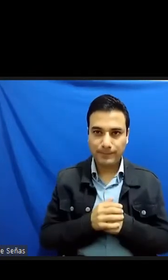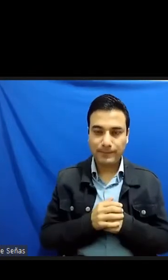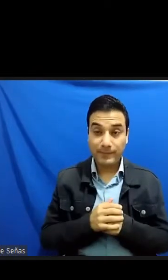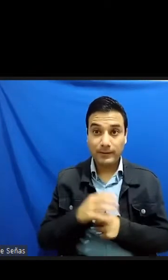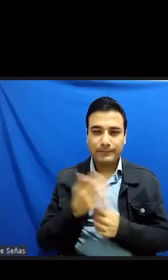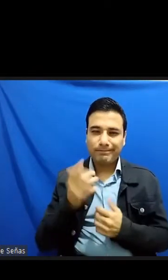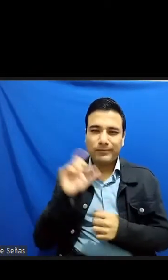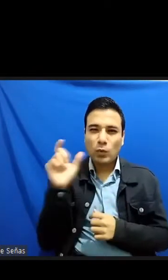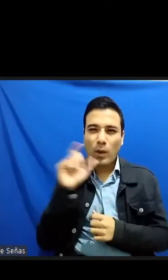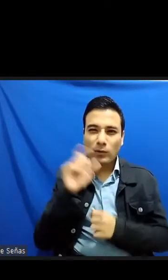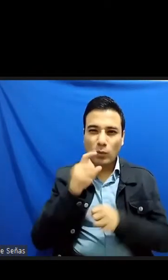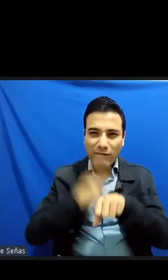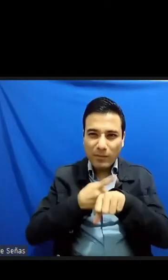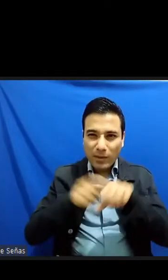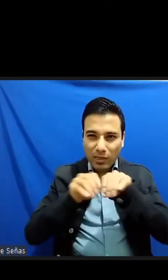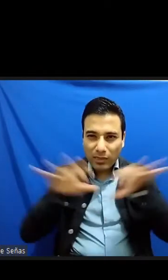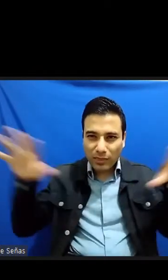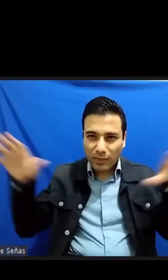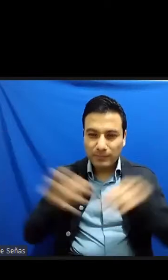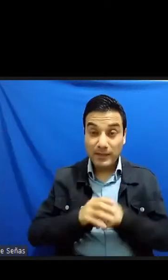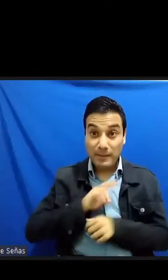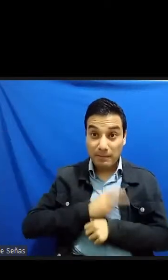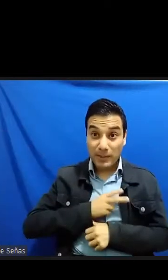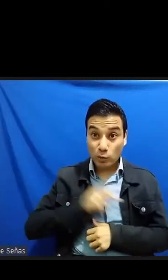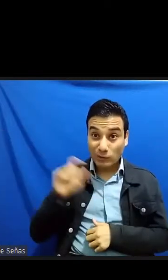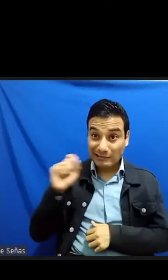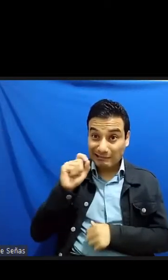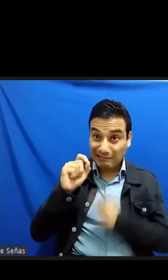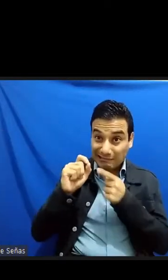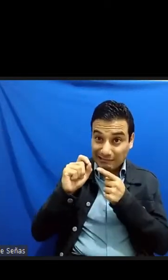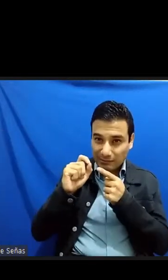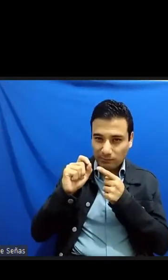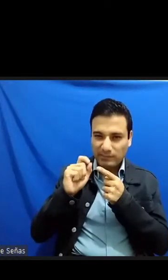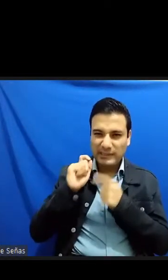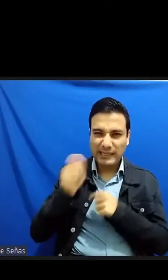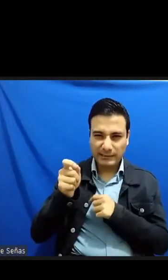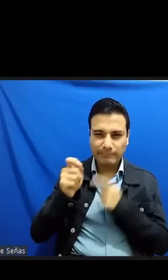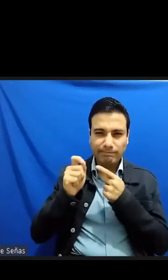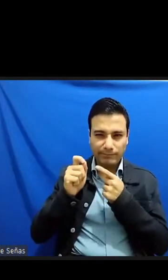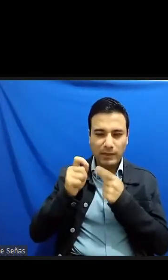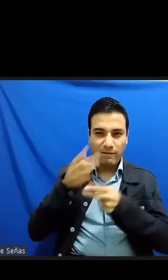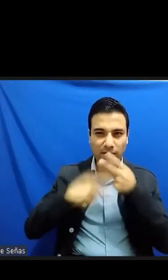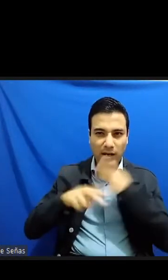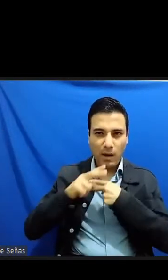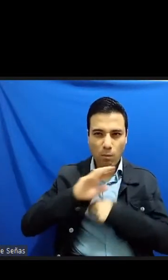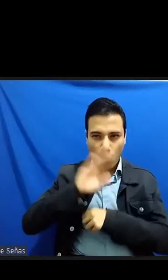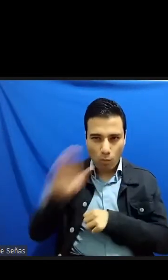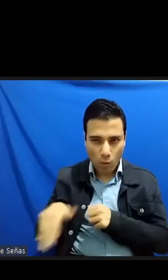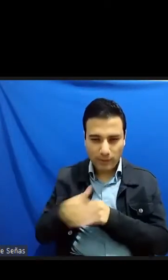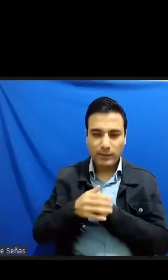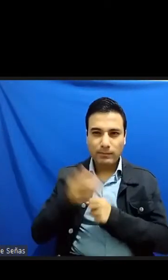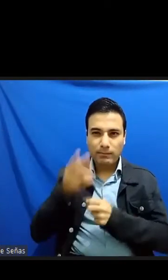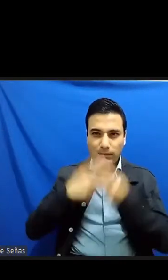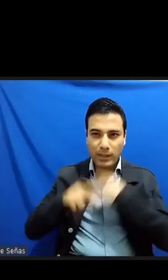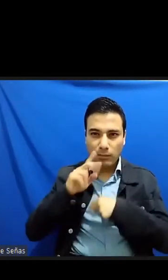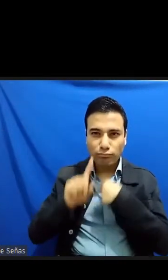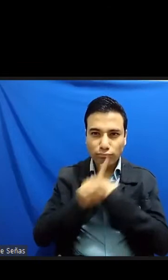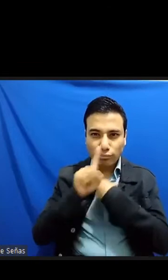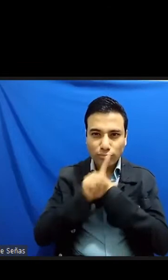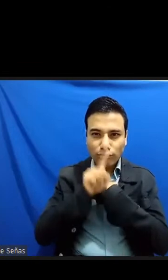suele ser el virus la bacteria los síntomas la muerte lo que antecede el portador de